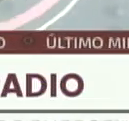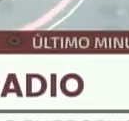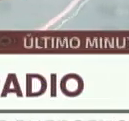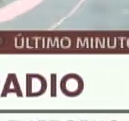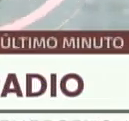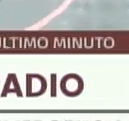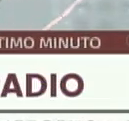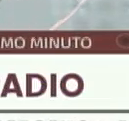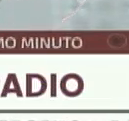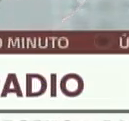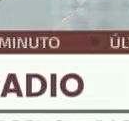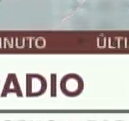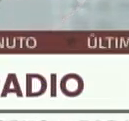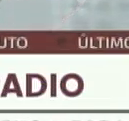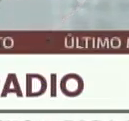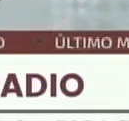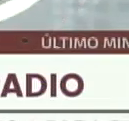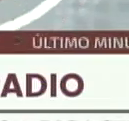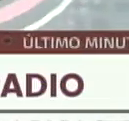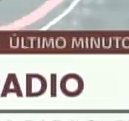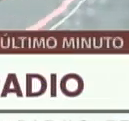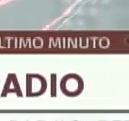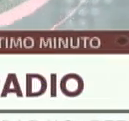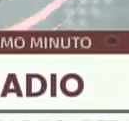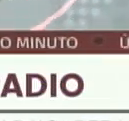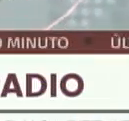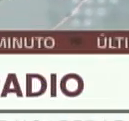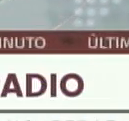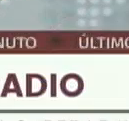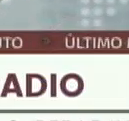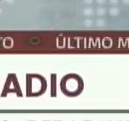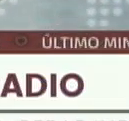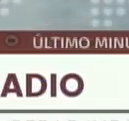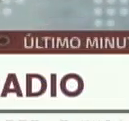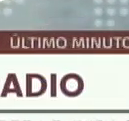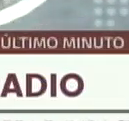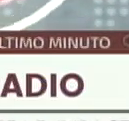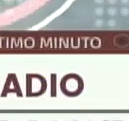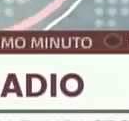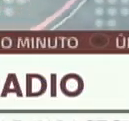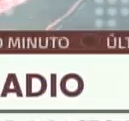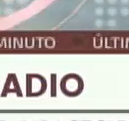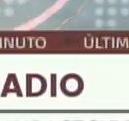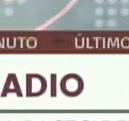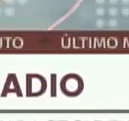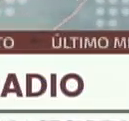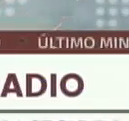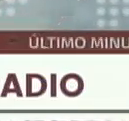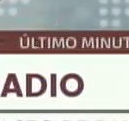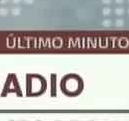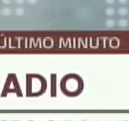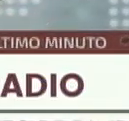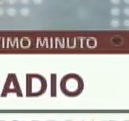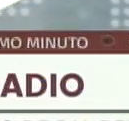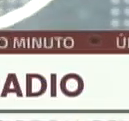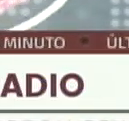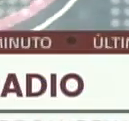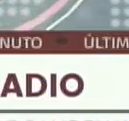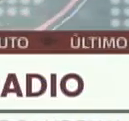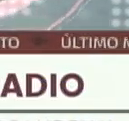ese crecimiento exponencial que lamentablemente hemos visto en otros países, como Estados Unidos, como Brasil,